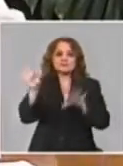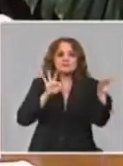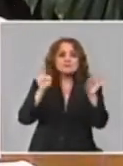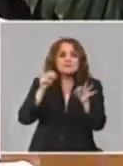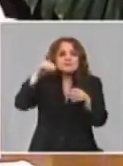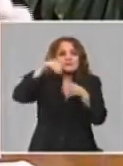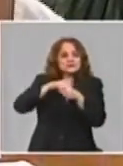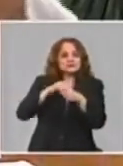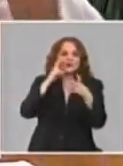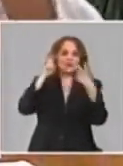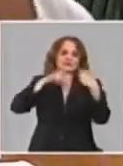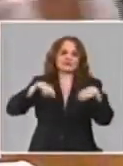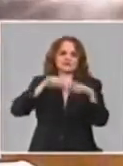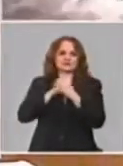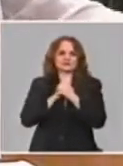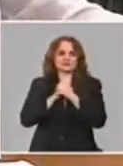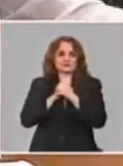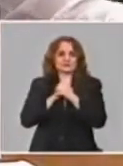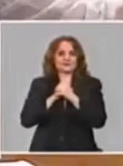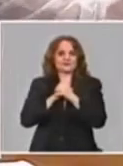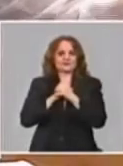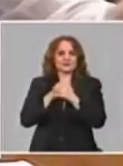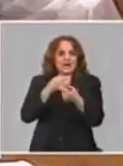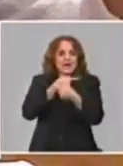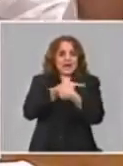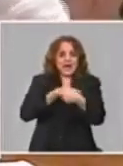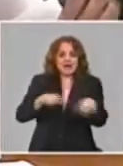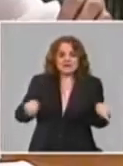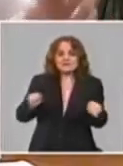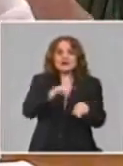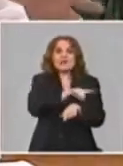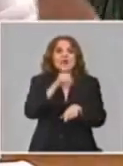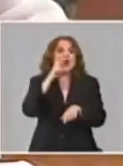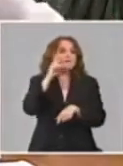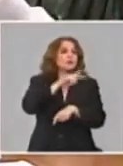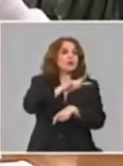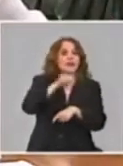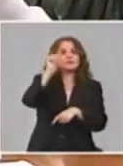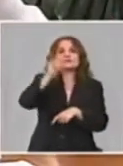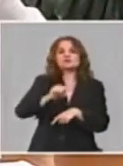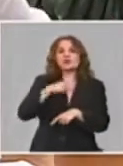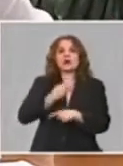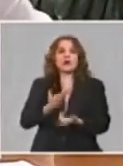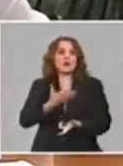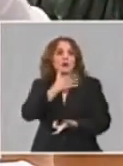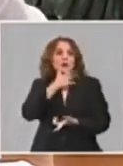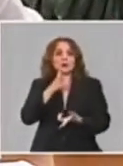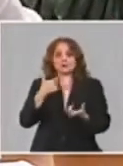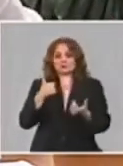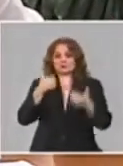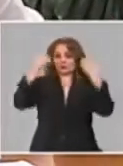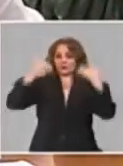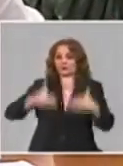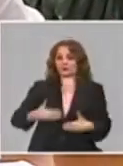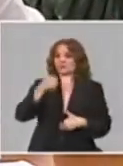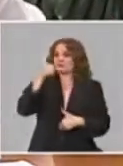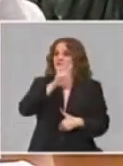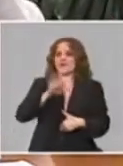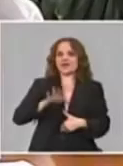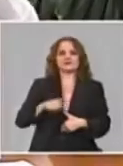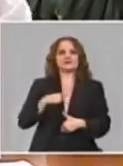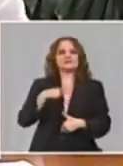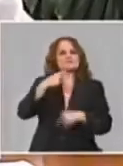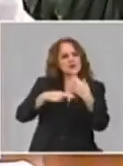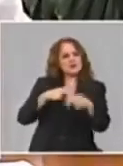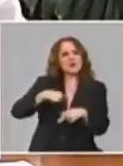además es a buscar en ese diseño material a buscar personas que están asintomáticamente y con un PCR entonces